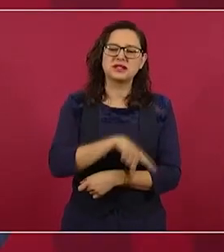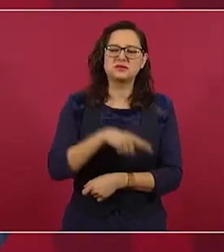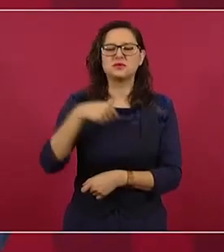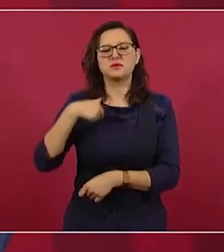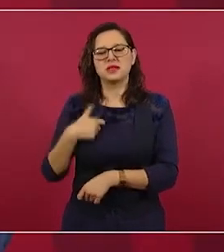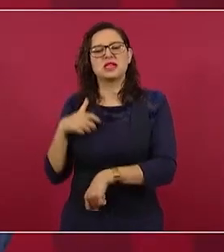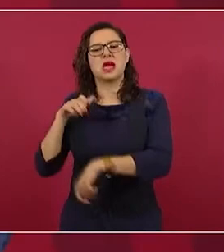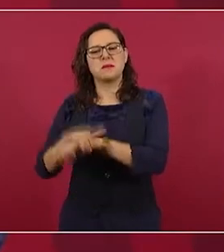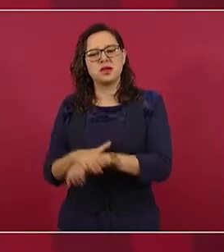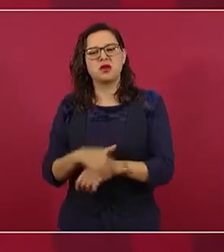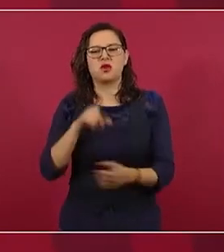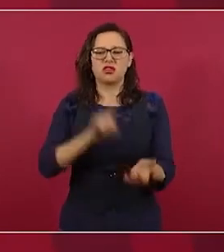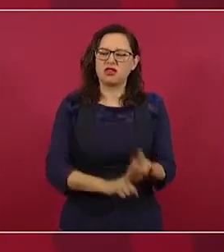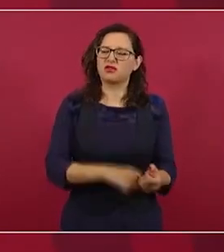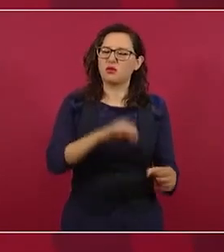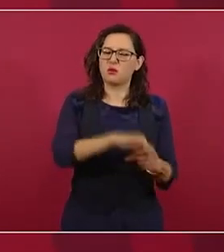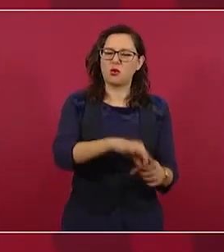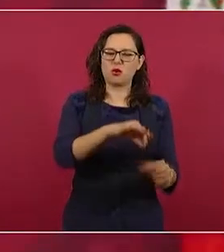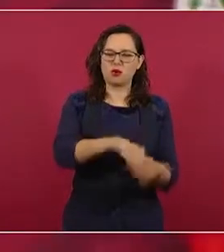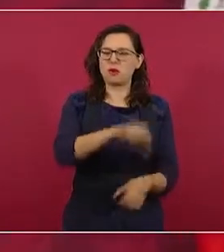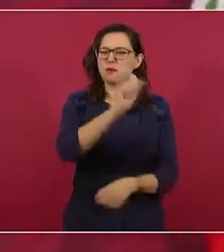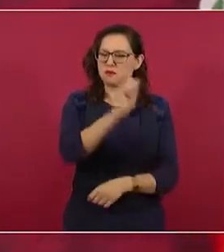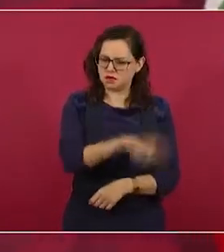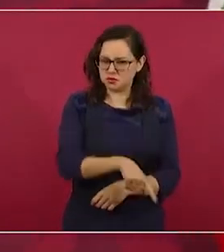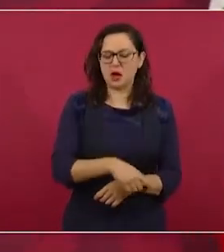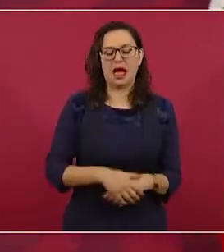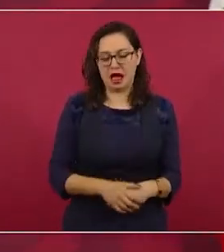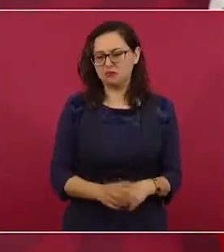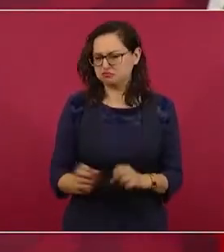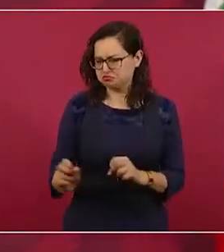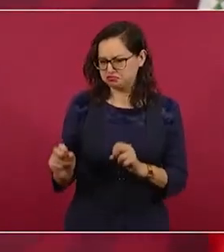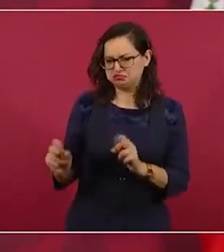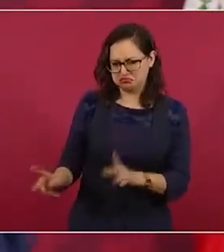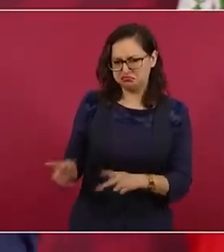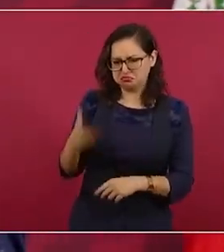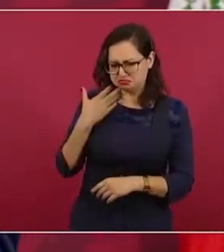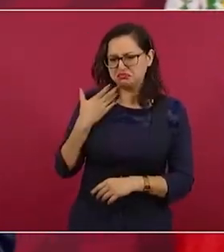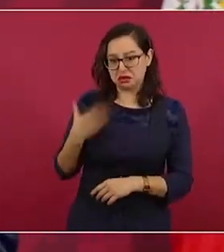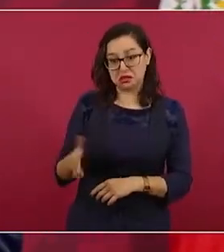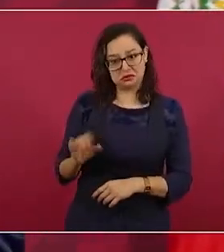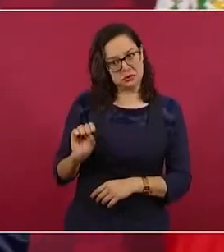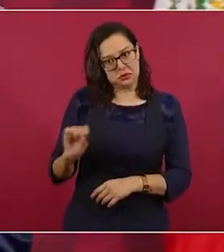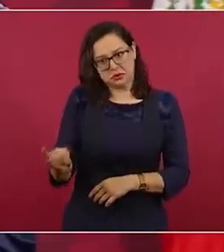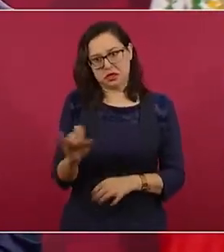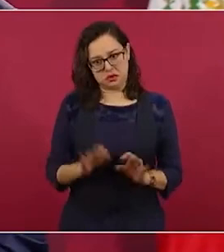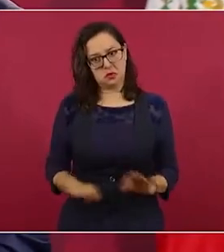en este partido. Sí, sí, sí, sí, todo eso cuenta.